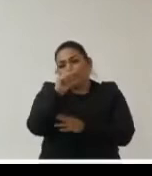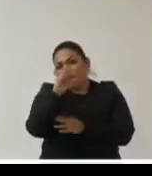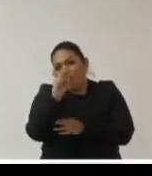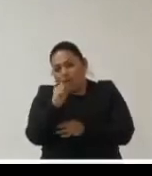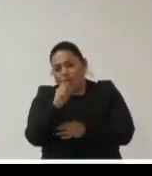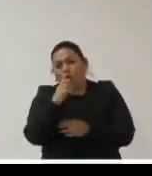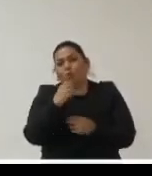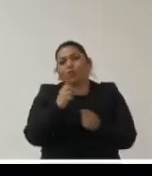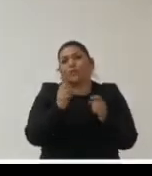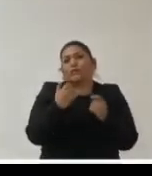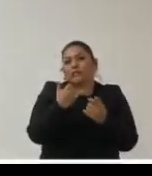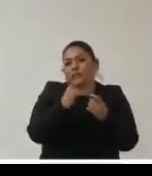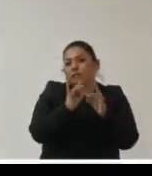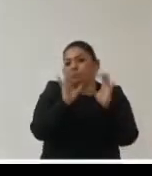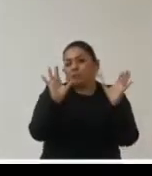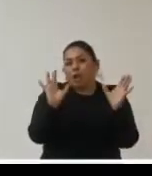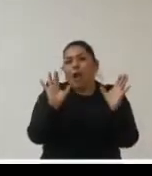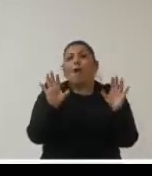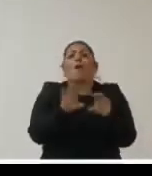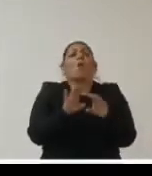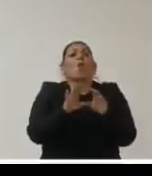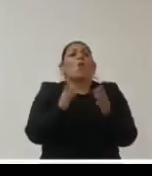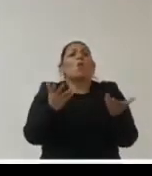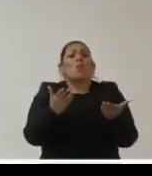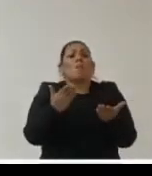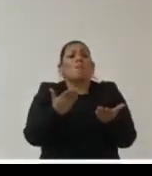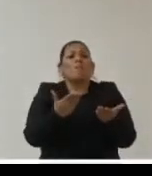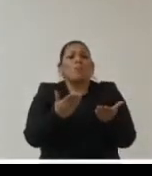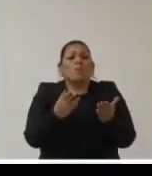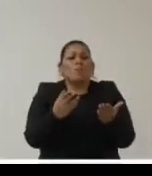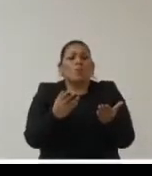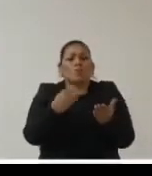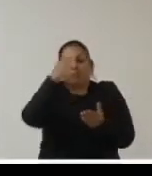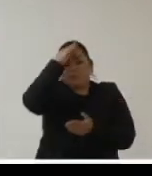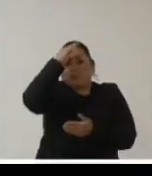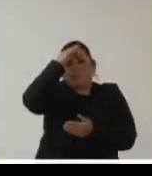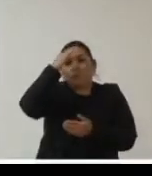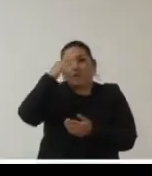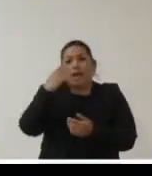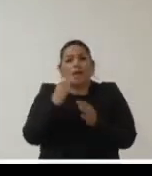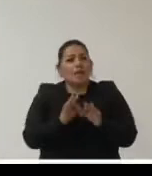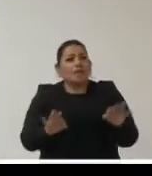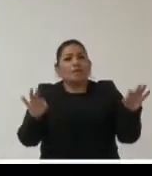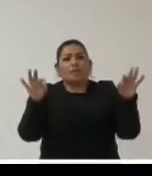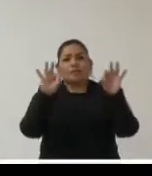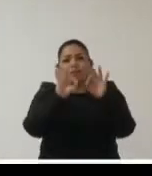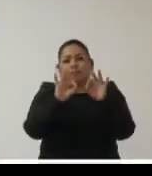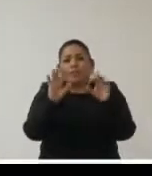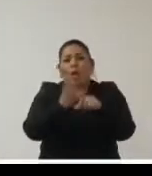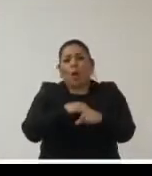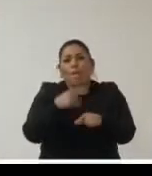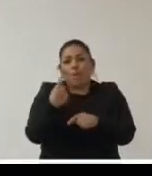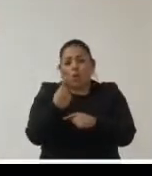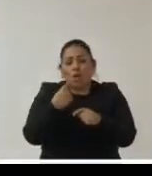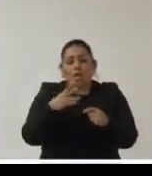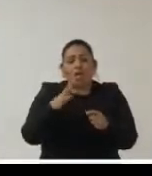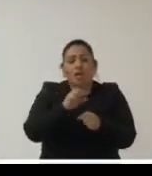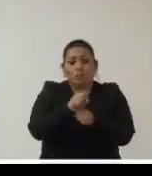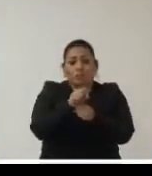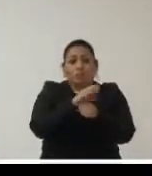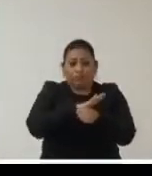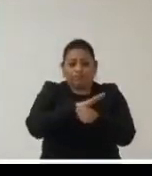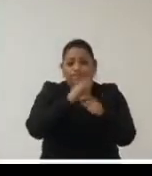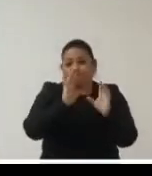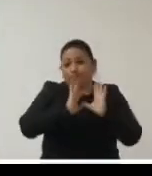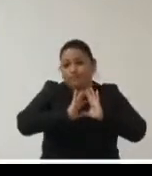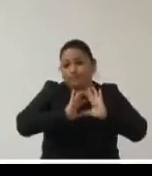transparencia y rendición de cuentas creo que la reflexión es muy importante porque el COVID como ya